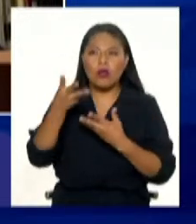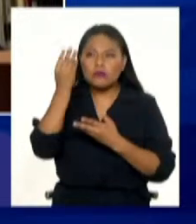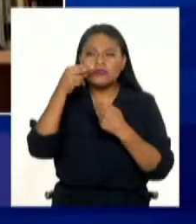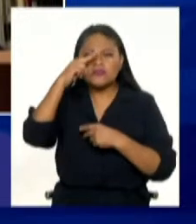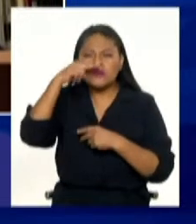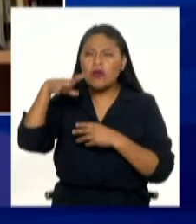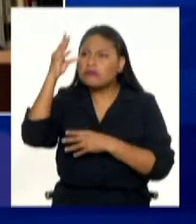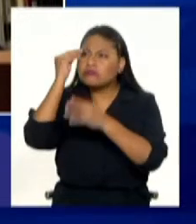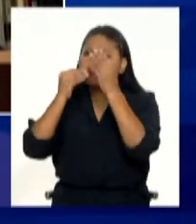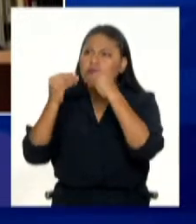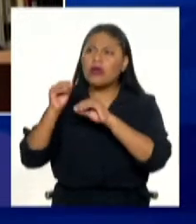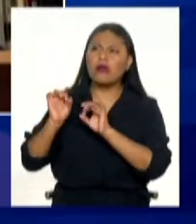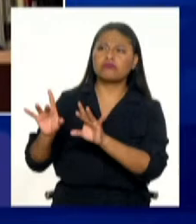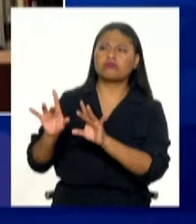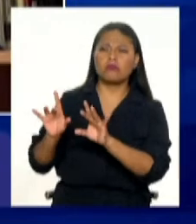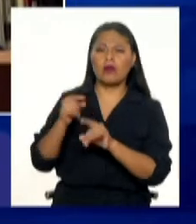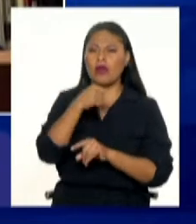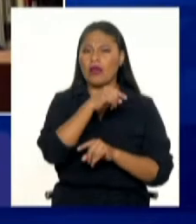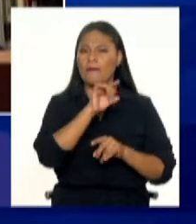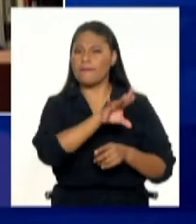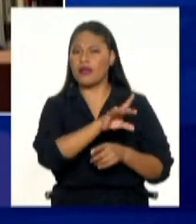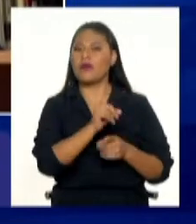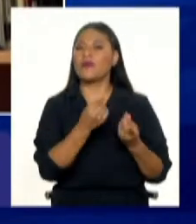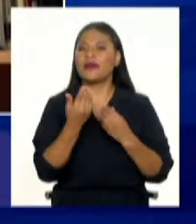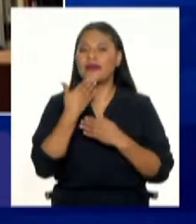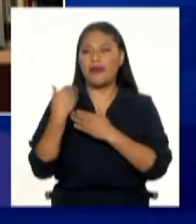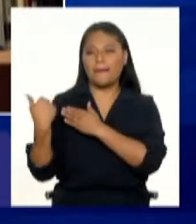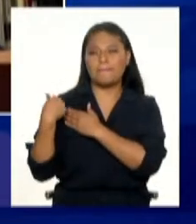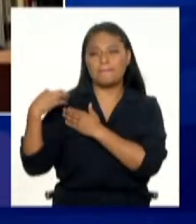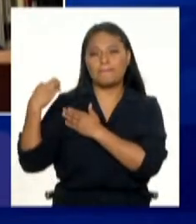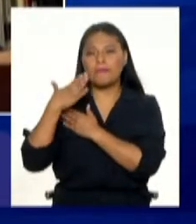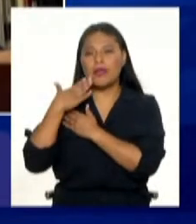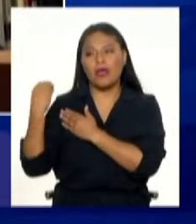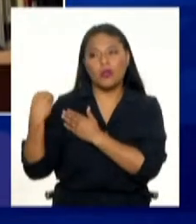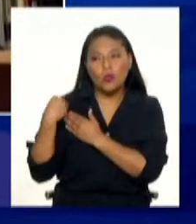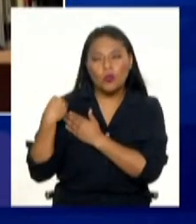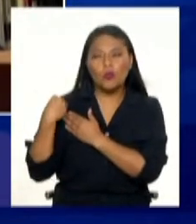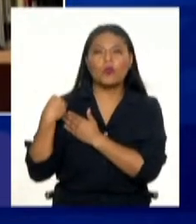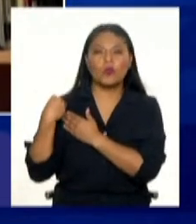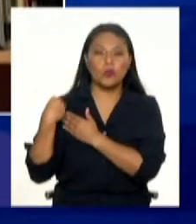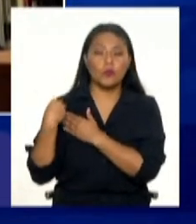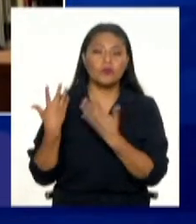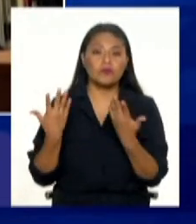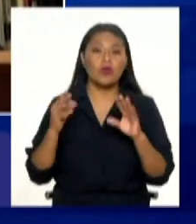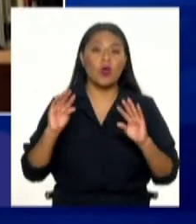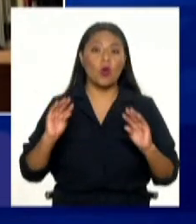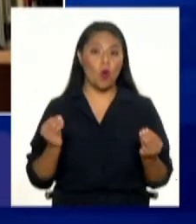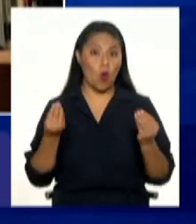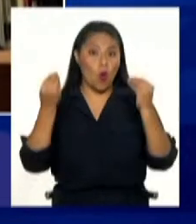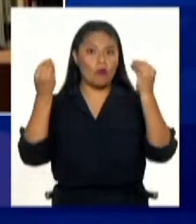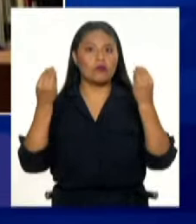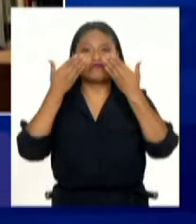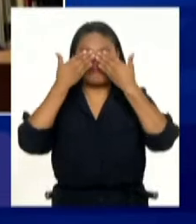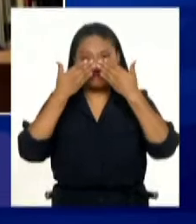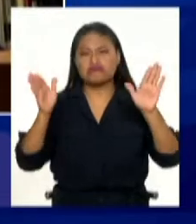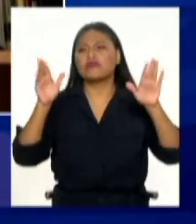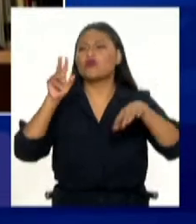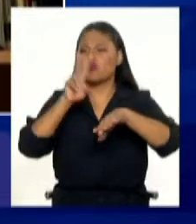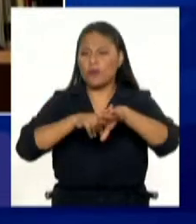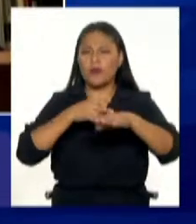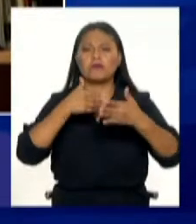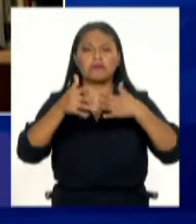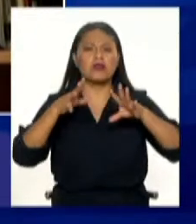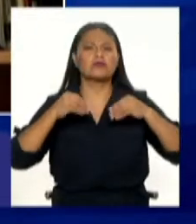De nuevo, hay cambios. sea, sí es cierto que en la juventud se ve una actitud mucho más abierta, más moderna, pero